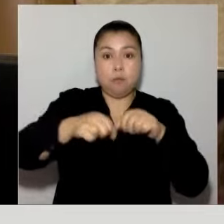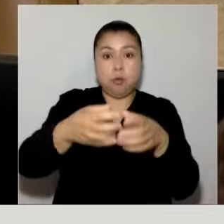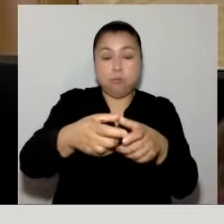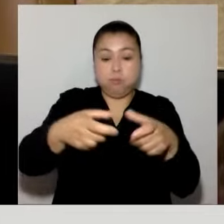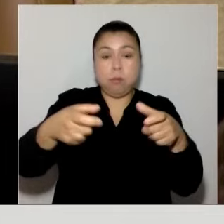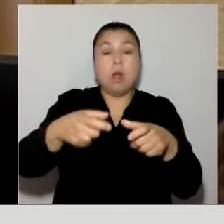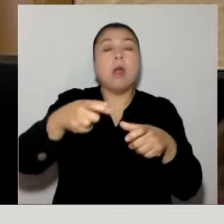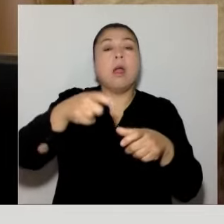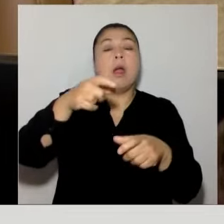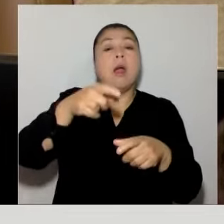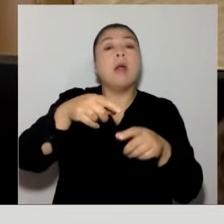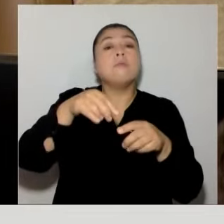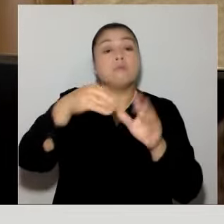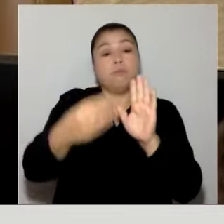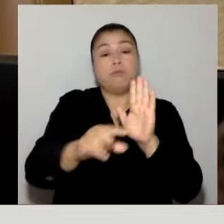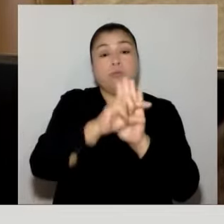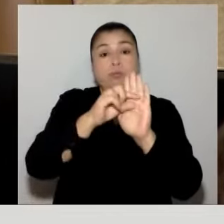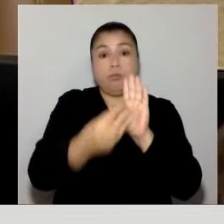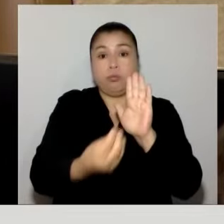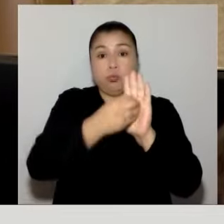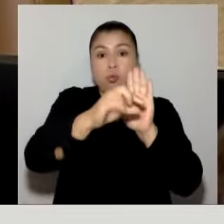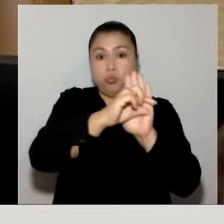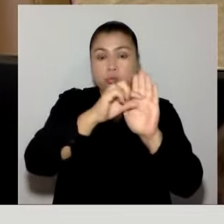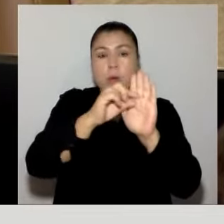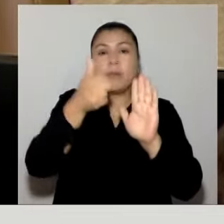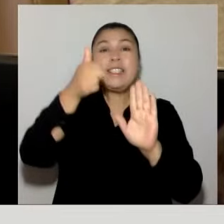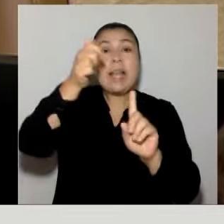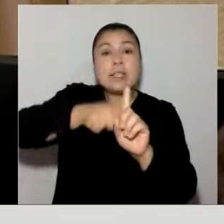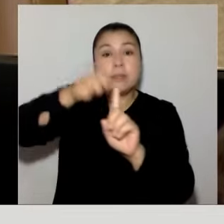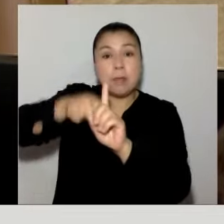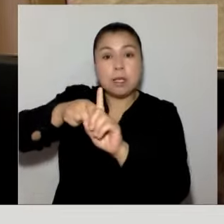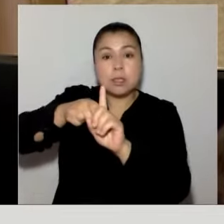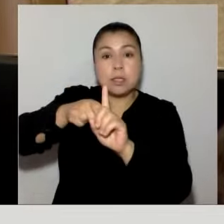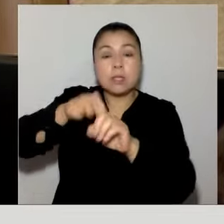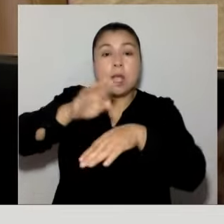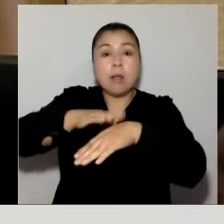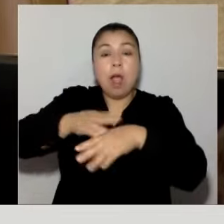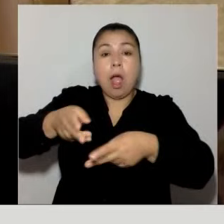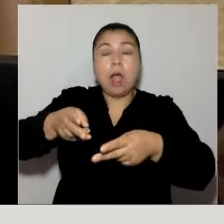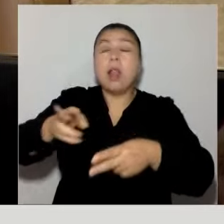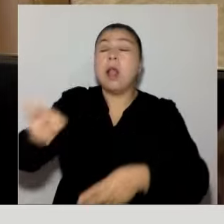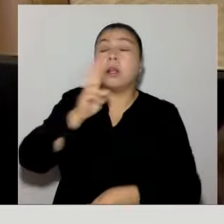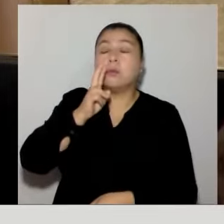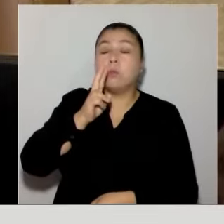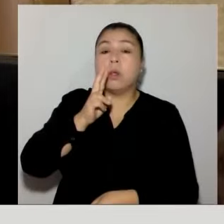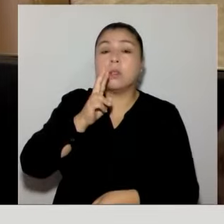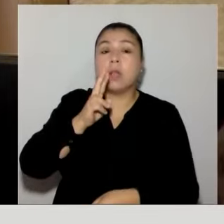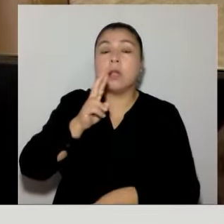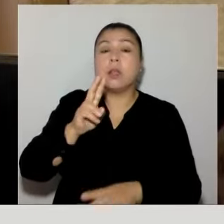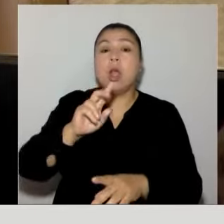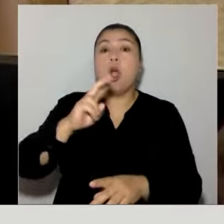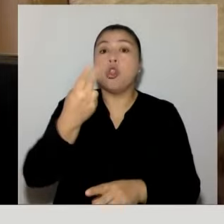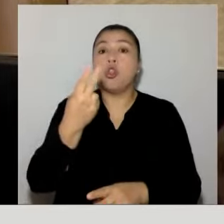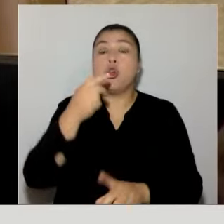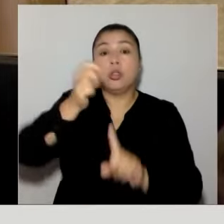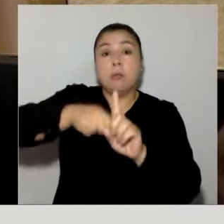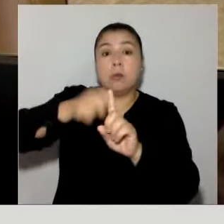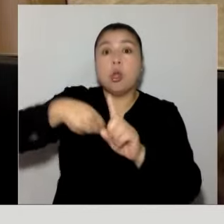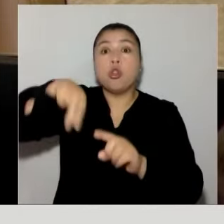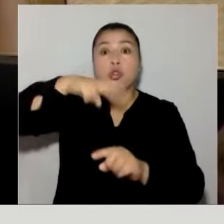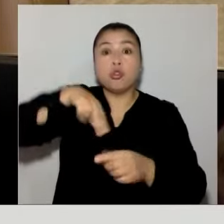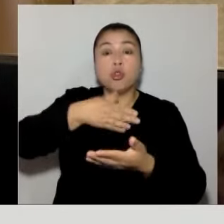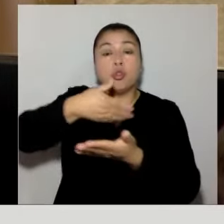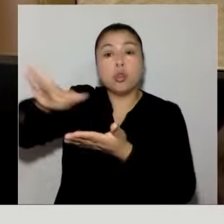indicación que proponía que de seis meses el permiso, o sea, la respuesta fuese en 12 meses. Y nosotros rechazamos la